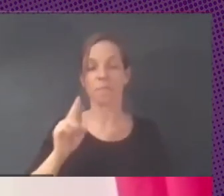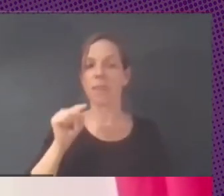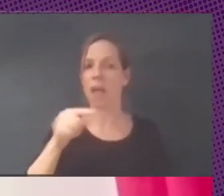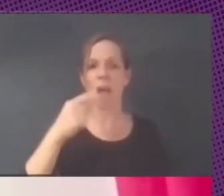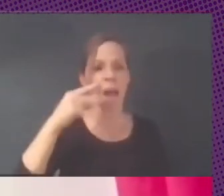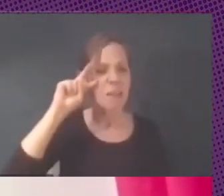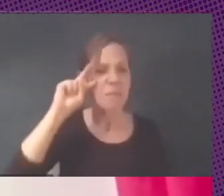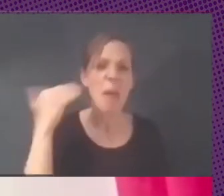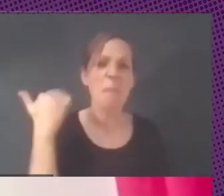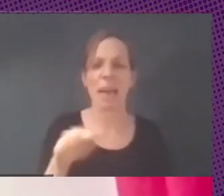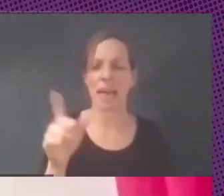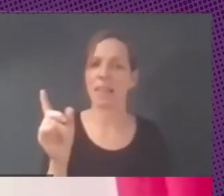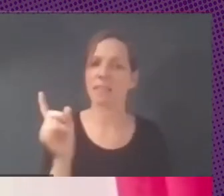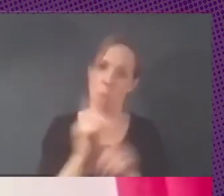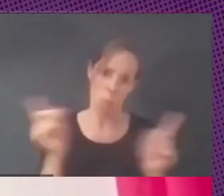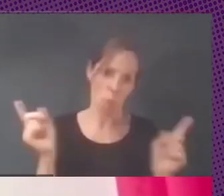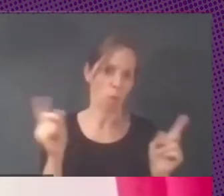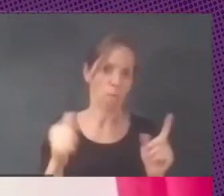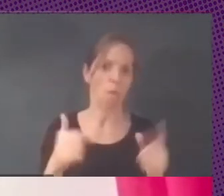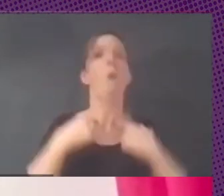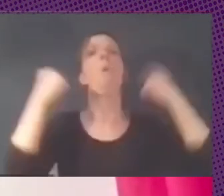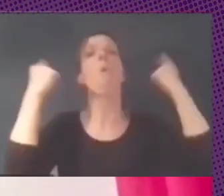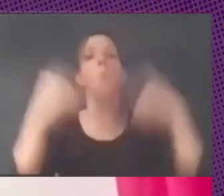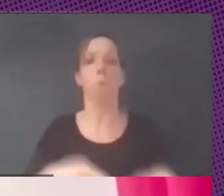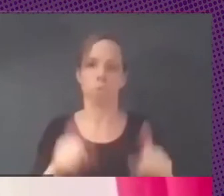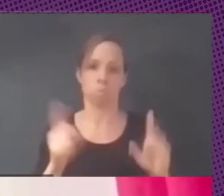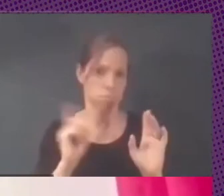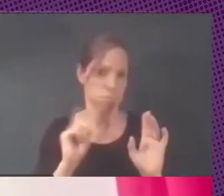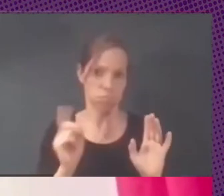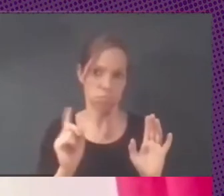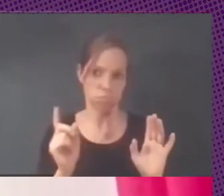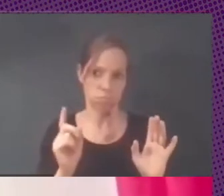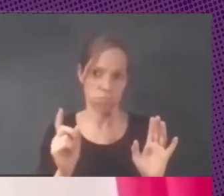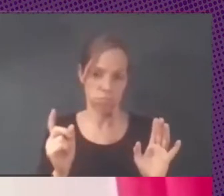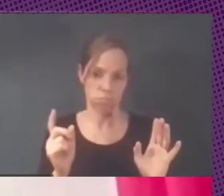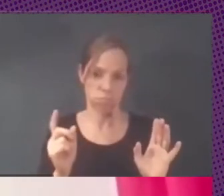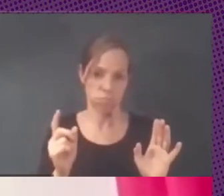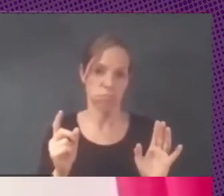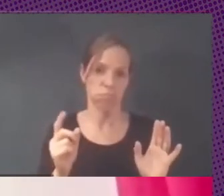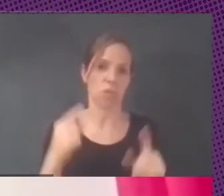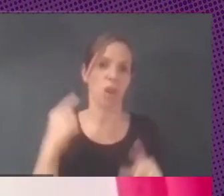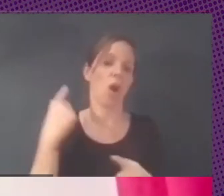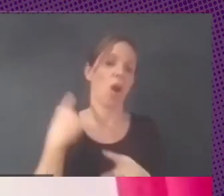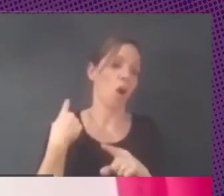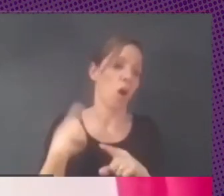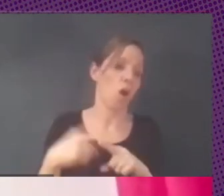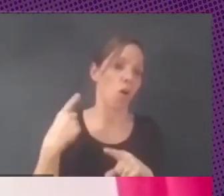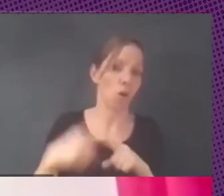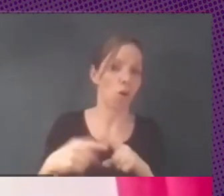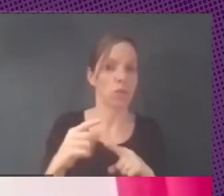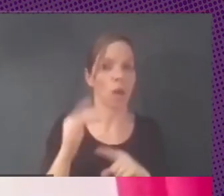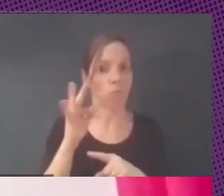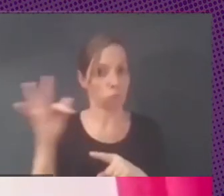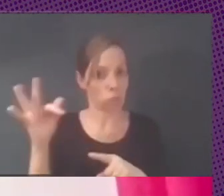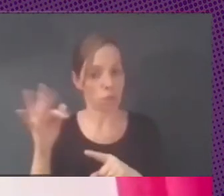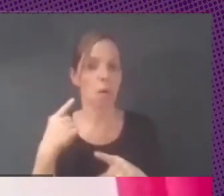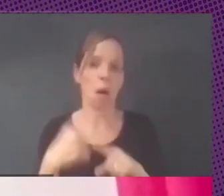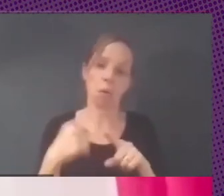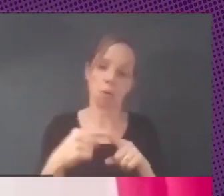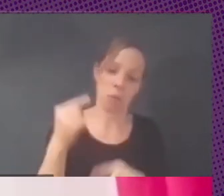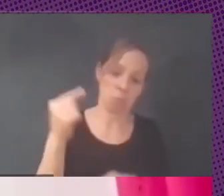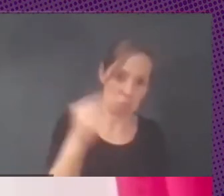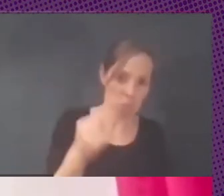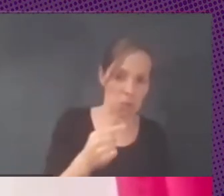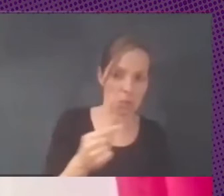mala o sea que haya sido un fracaso yo creo yo pues eso como todo pues ha habido cosas que han salido bien o cosas mal cosas que